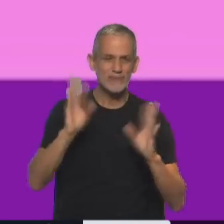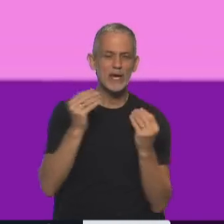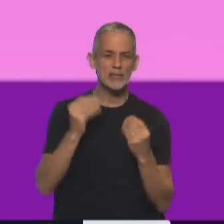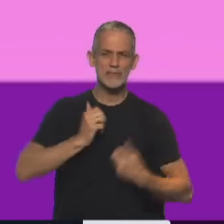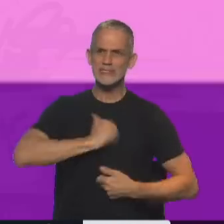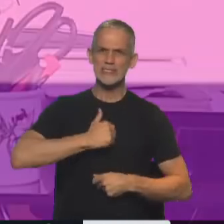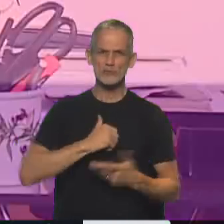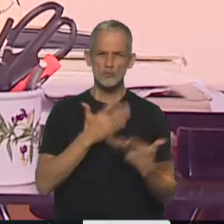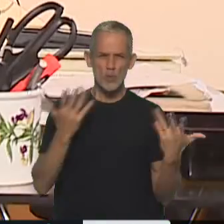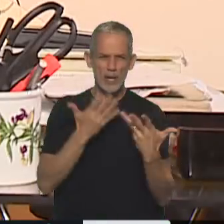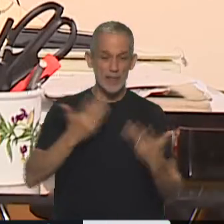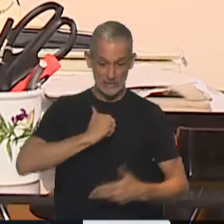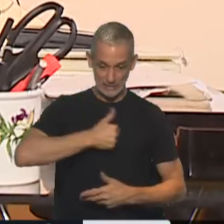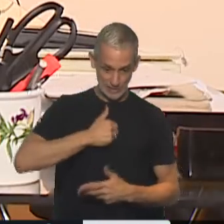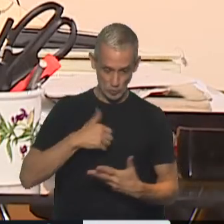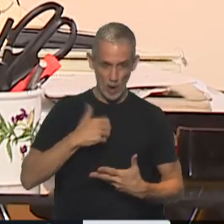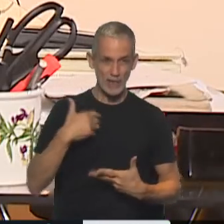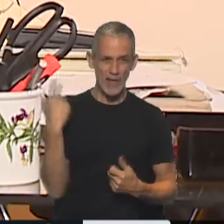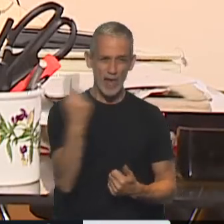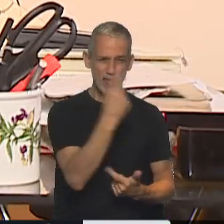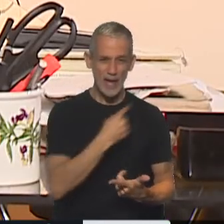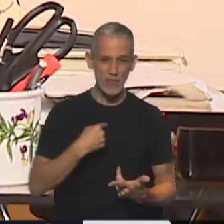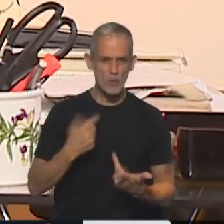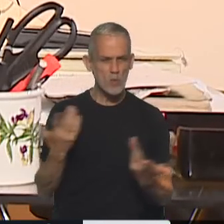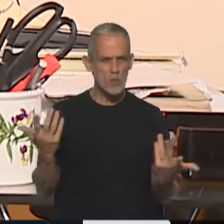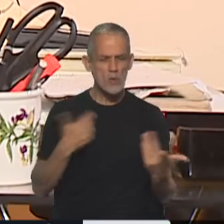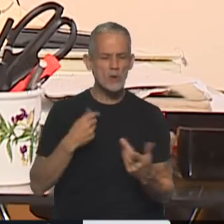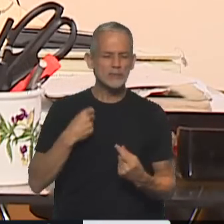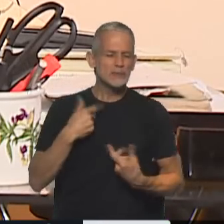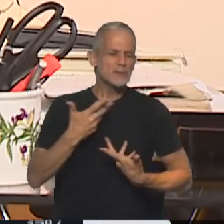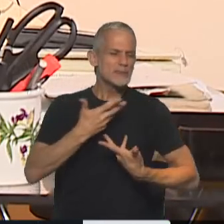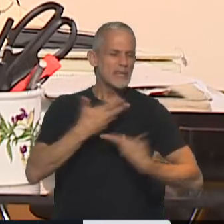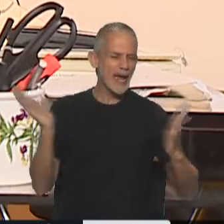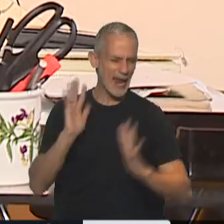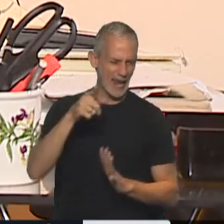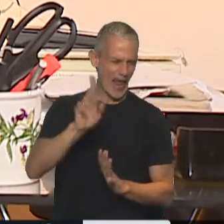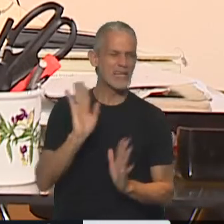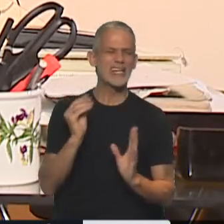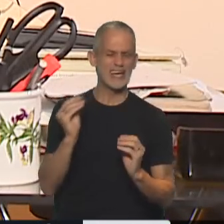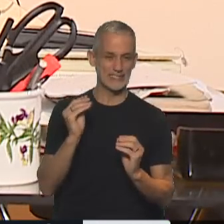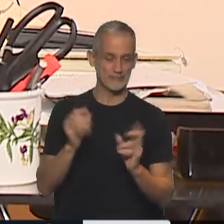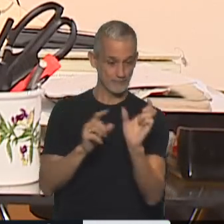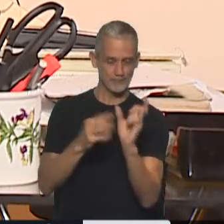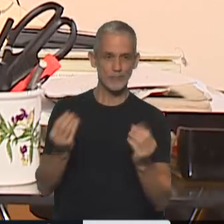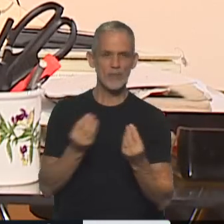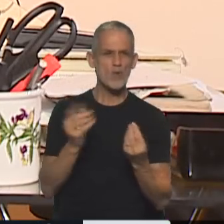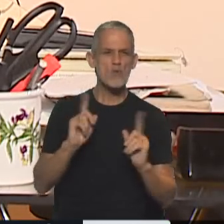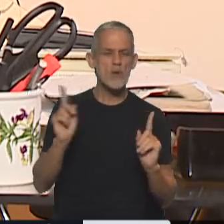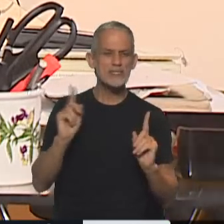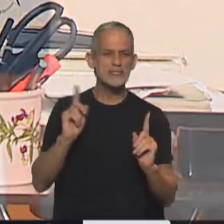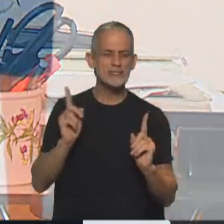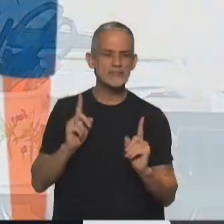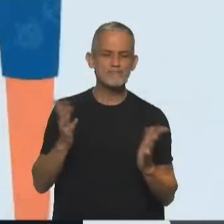sexualidad. La sexualidad se toma en sentido ampliado. ¿Qué quiere decir esto? Que no está